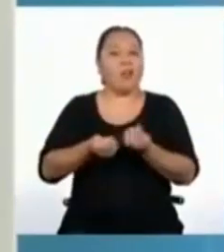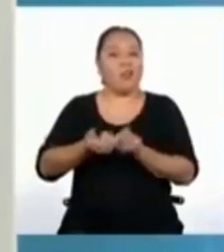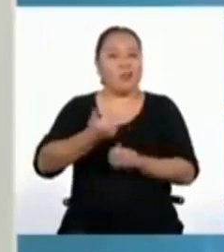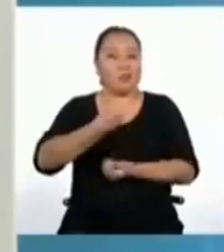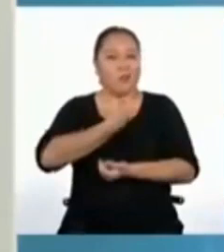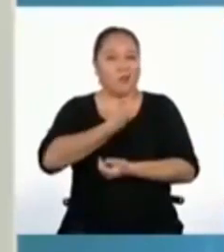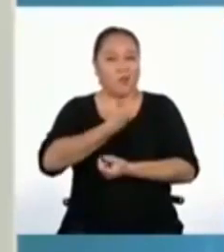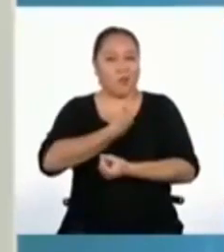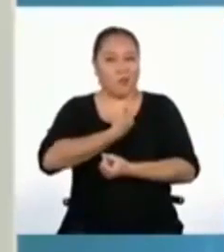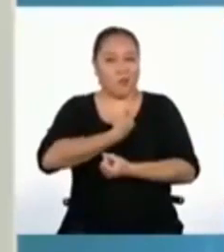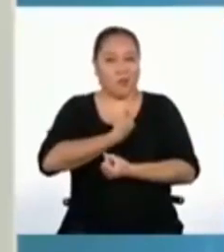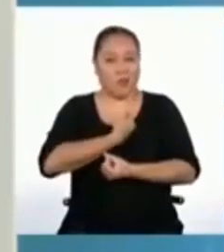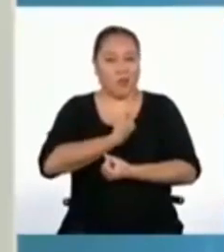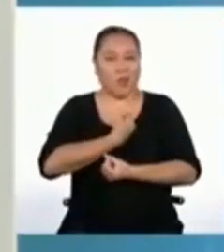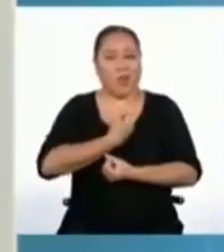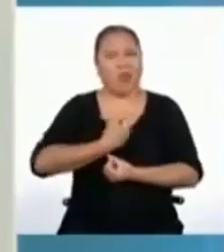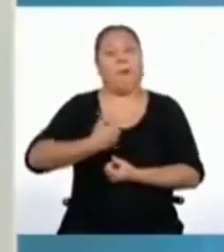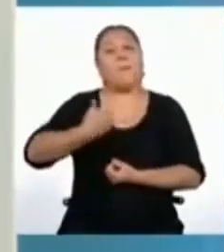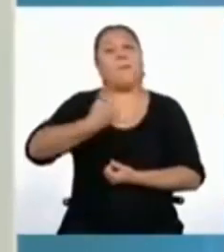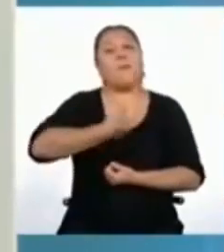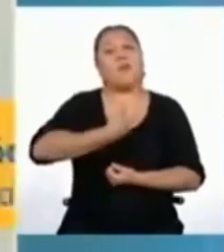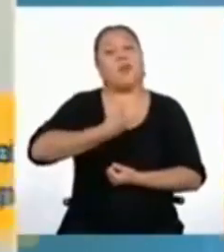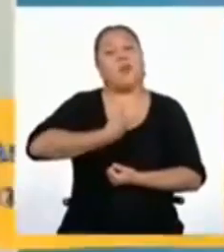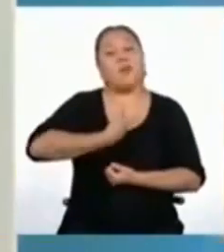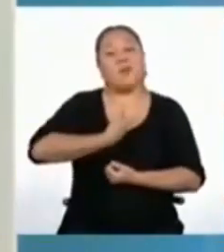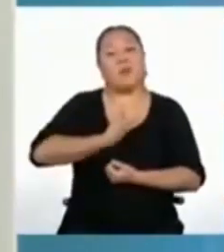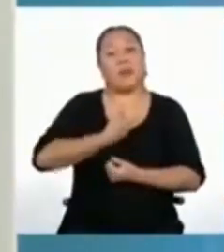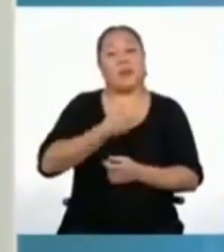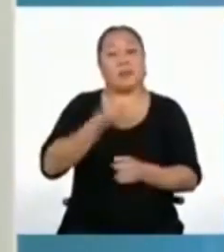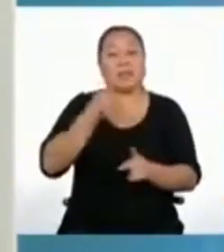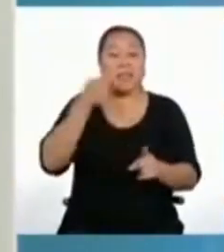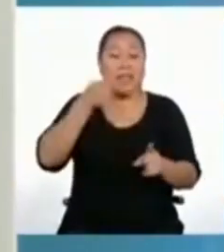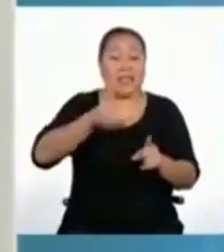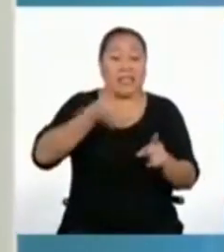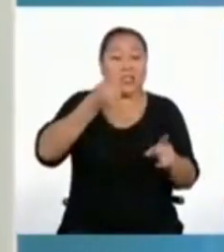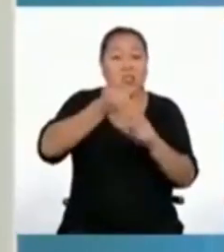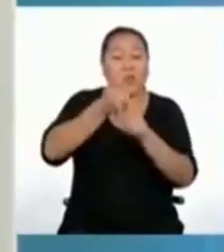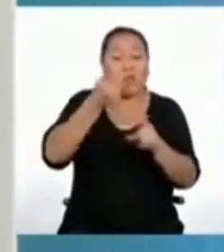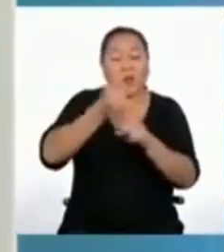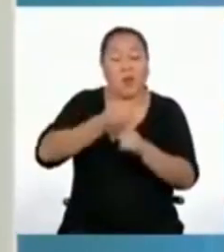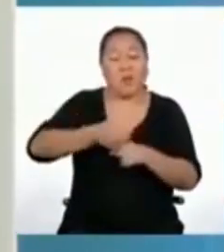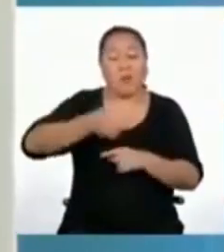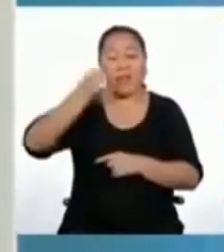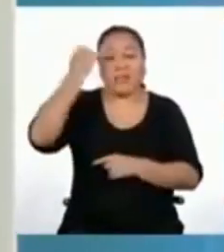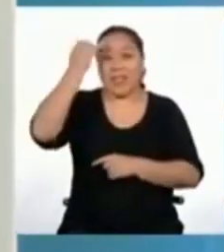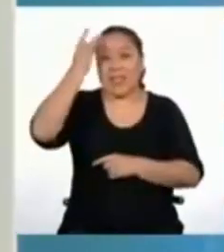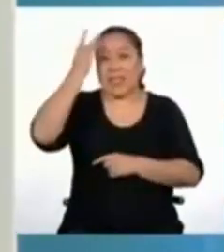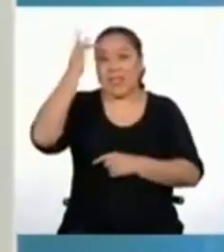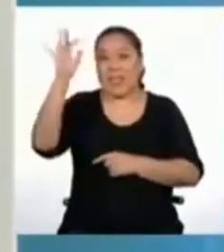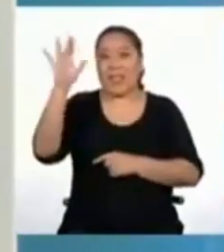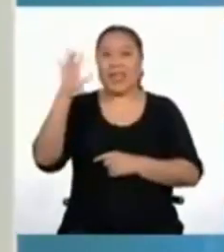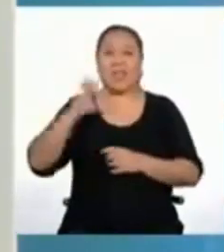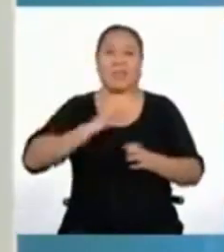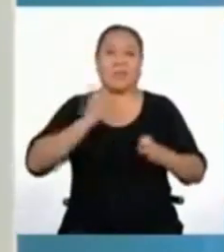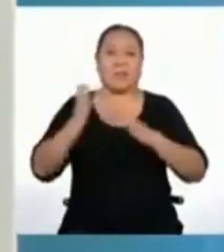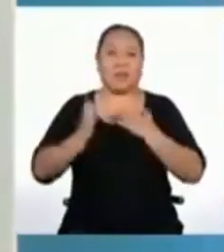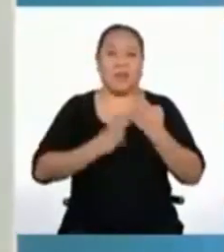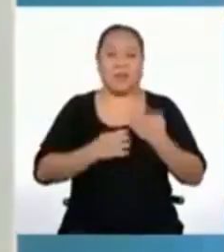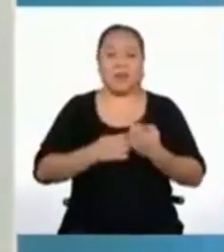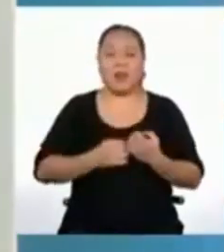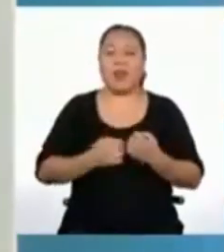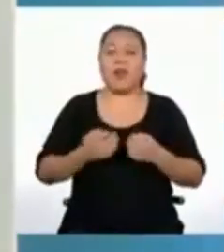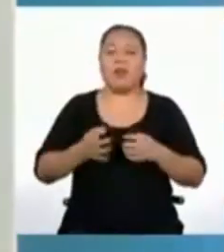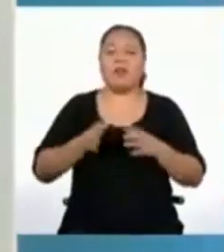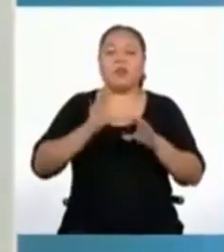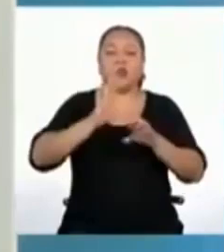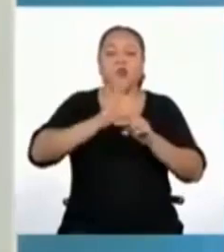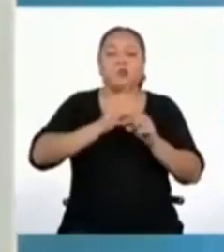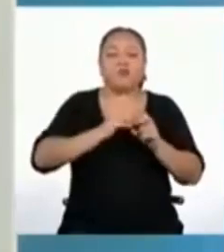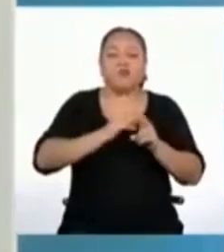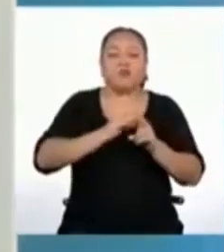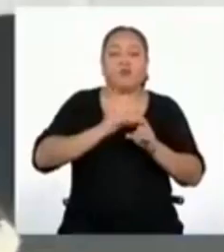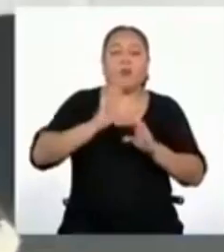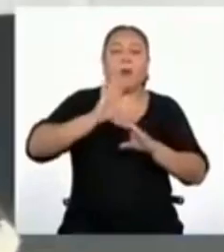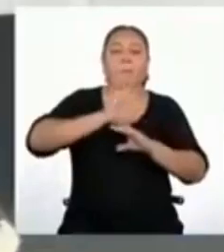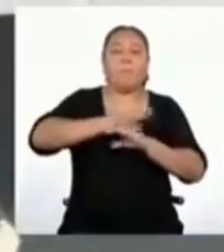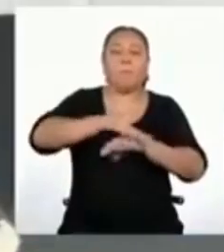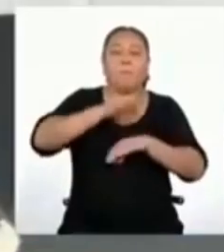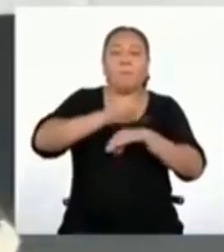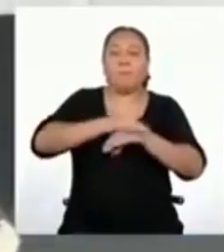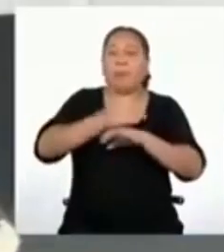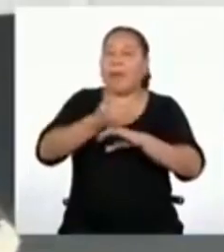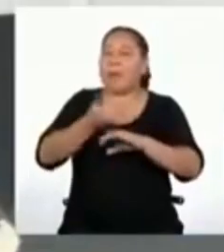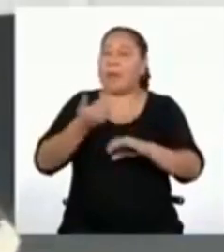propias de la inteligencia emocional para abordar el conflicto e incluso prevenirlo en la convivencia.